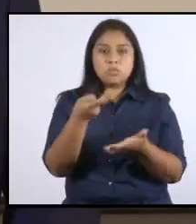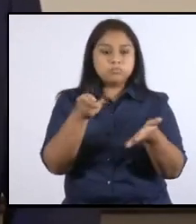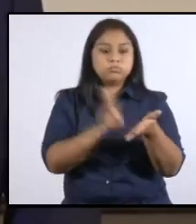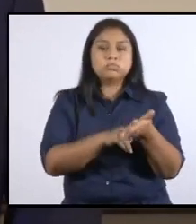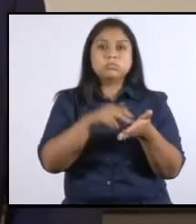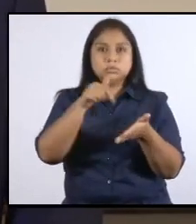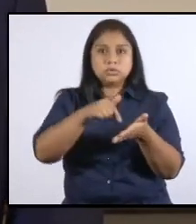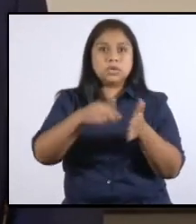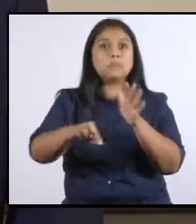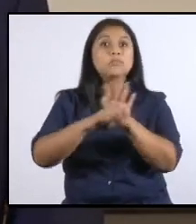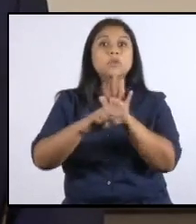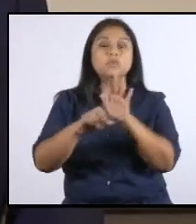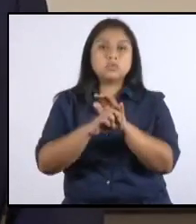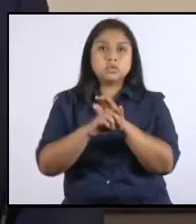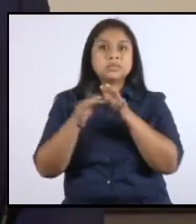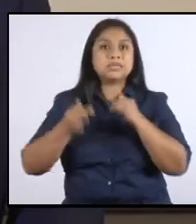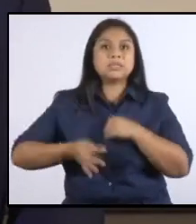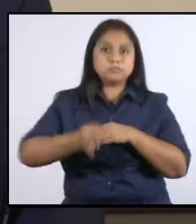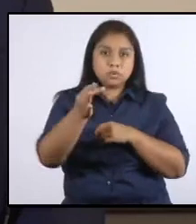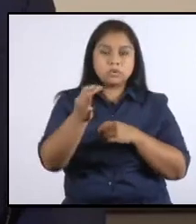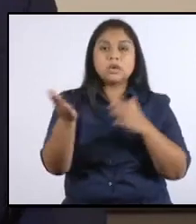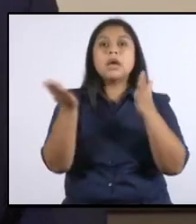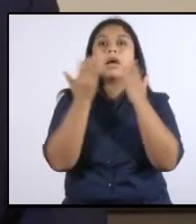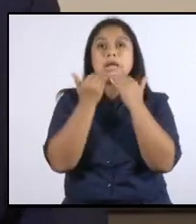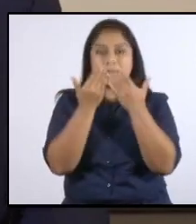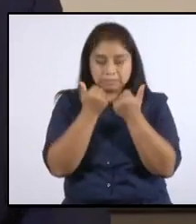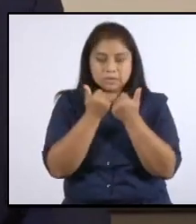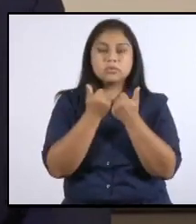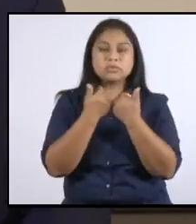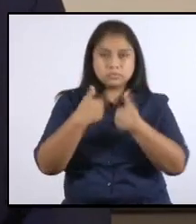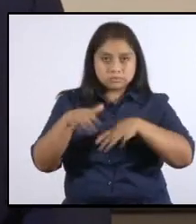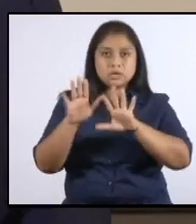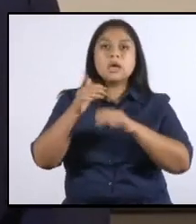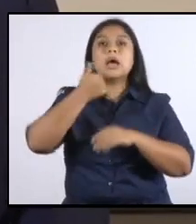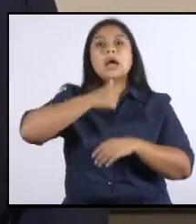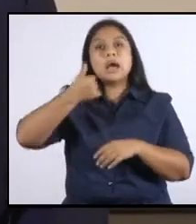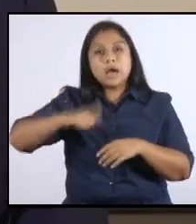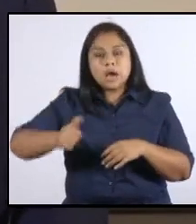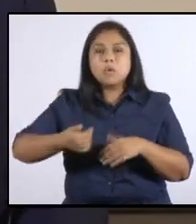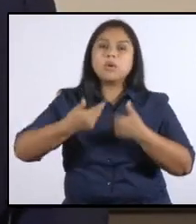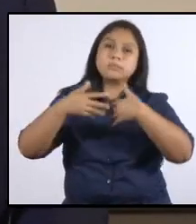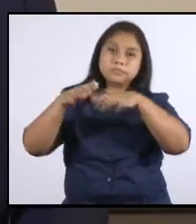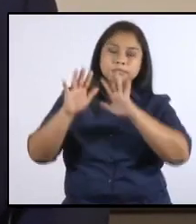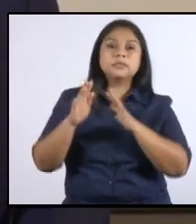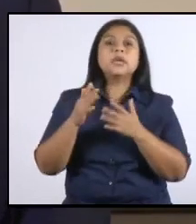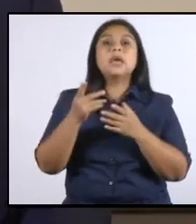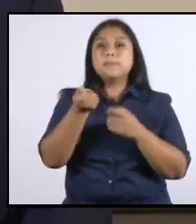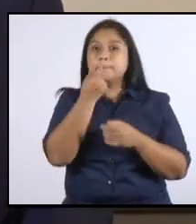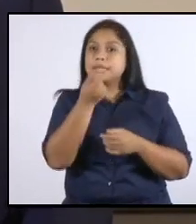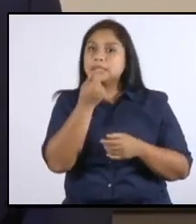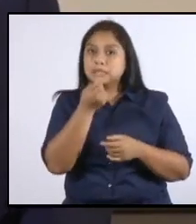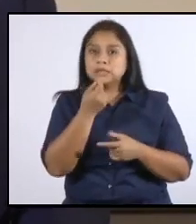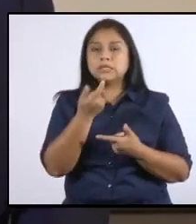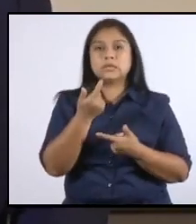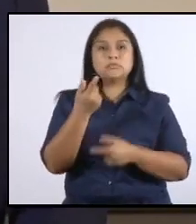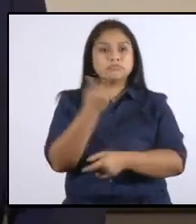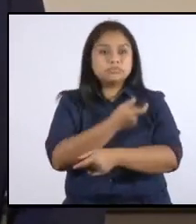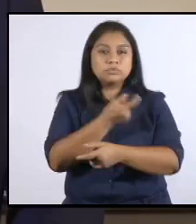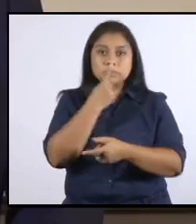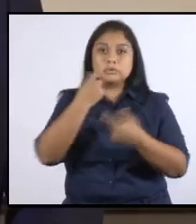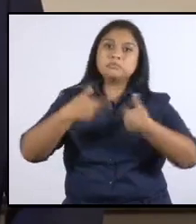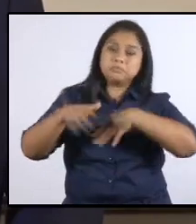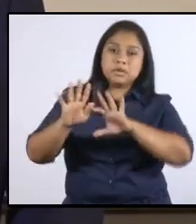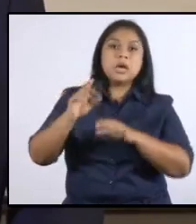provisión de transporte lo de alimentos, agua, medicina y la distribución domiciliar de gas